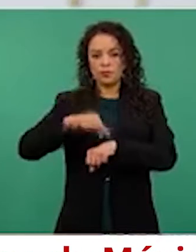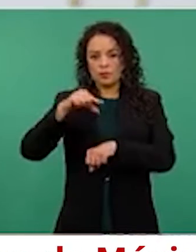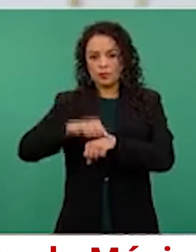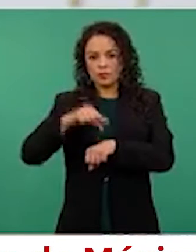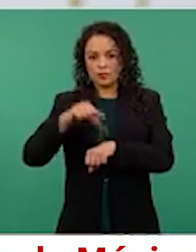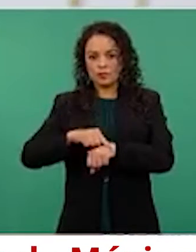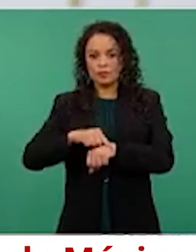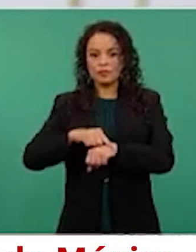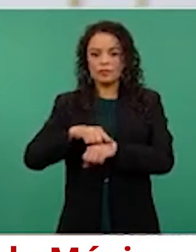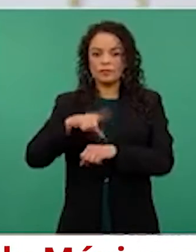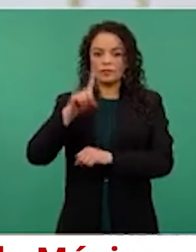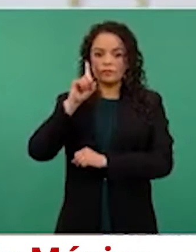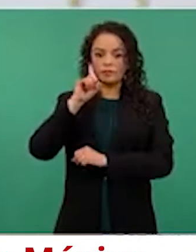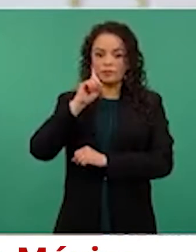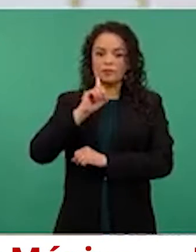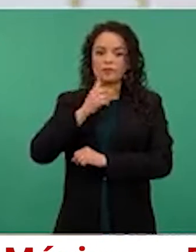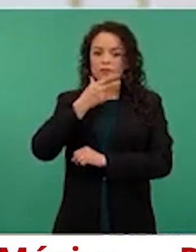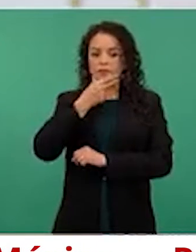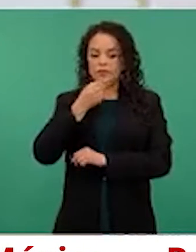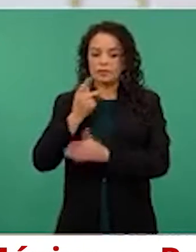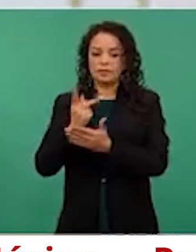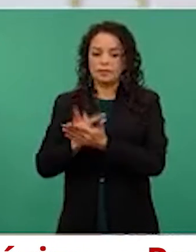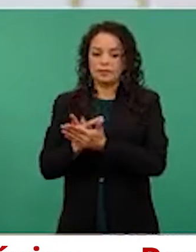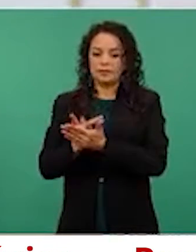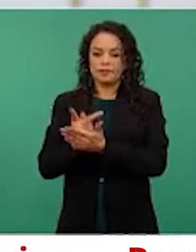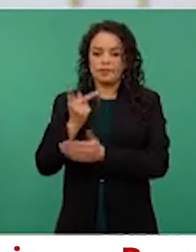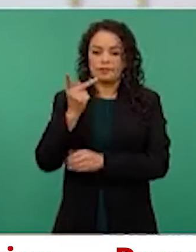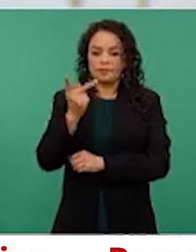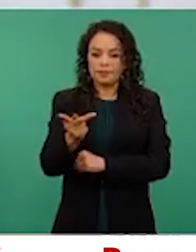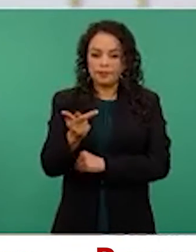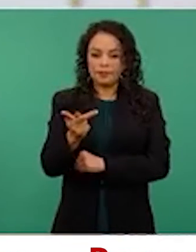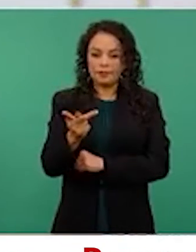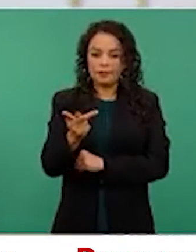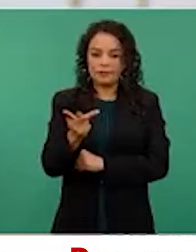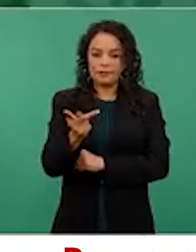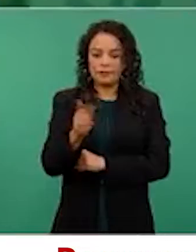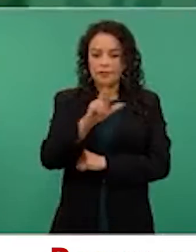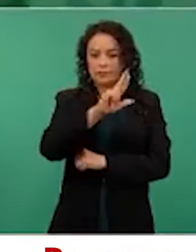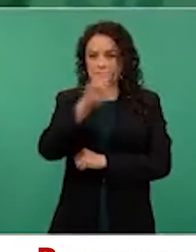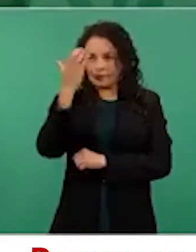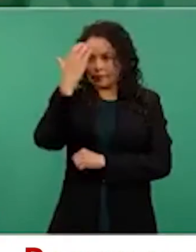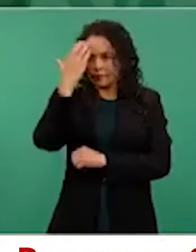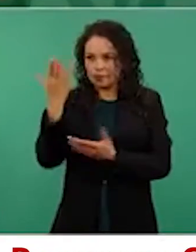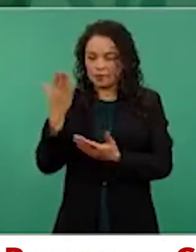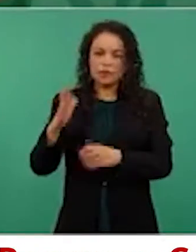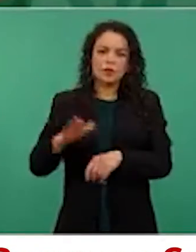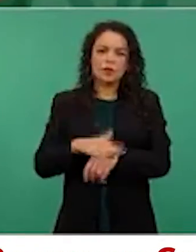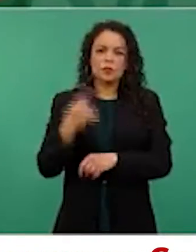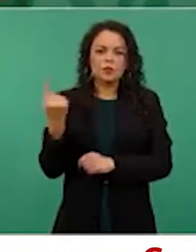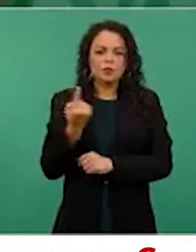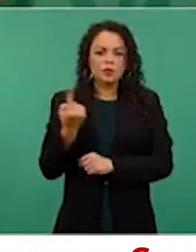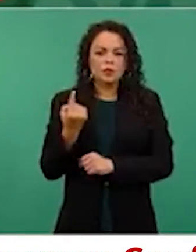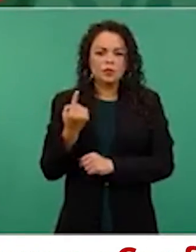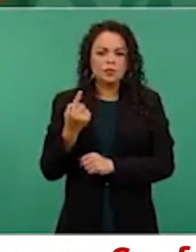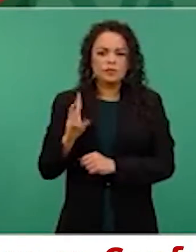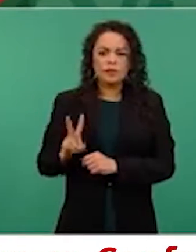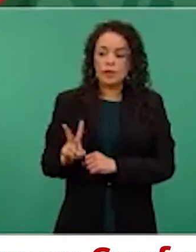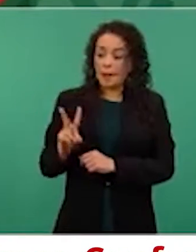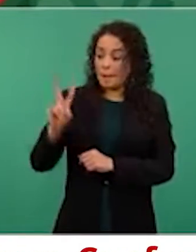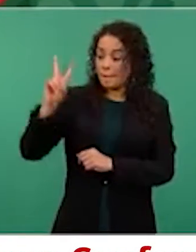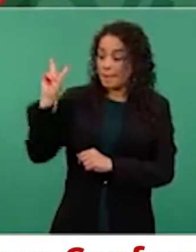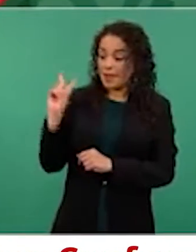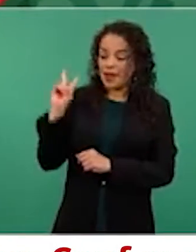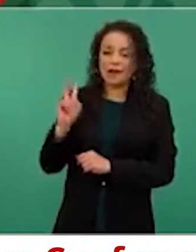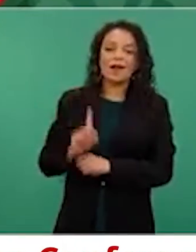médicos, porque el viernes fue su día